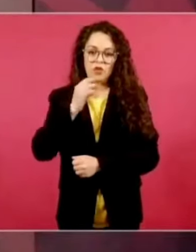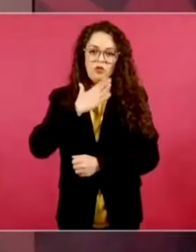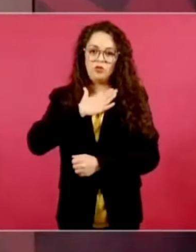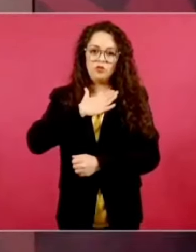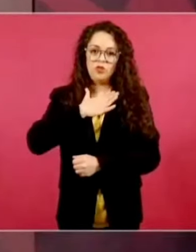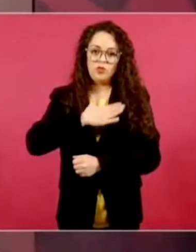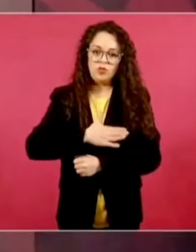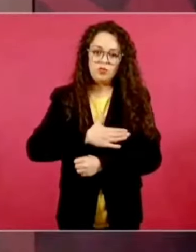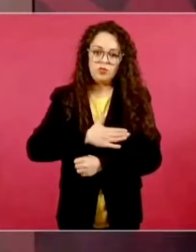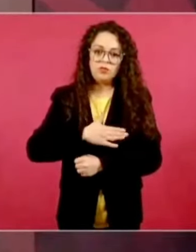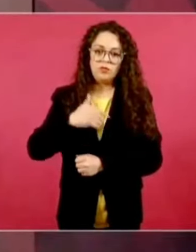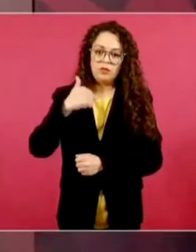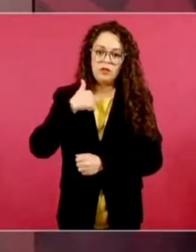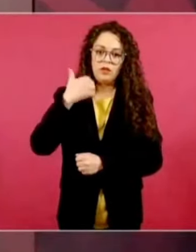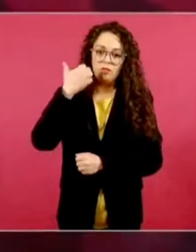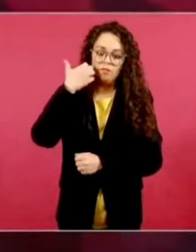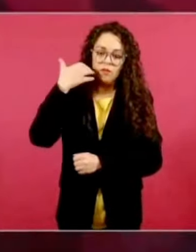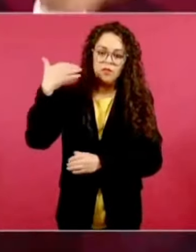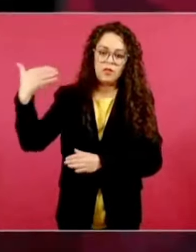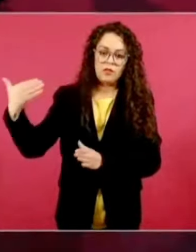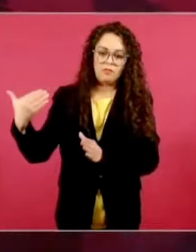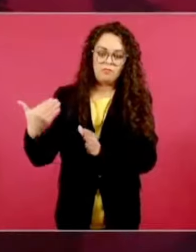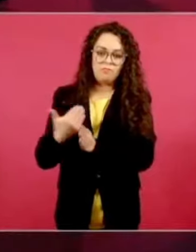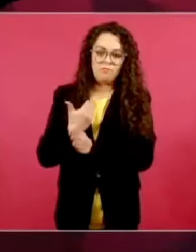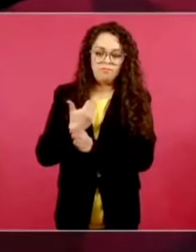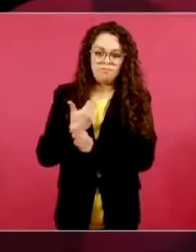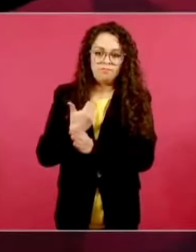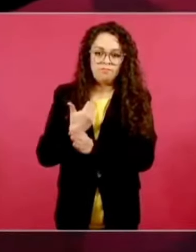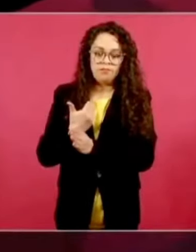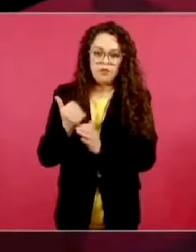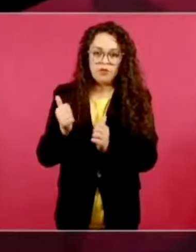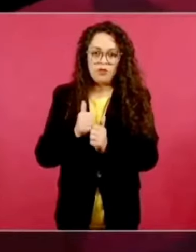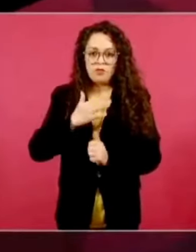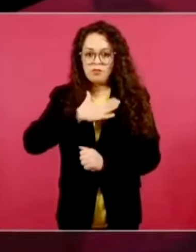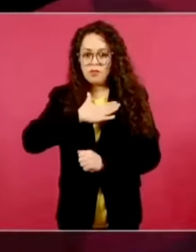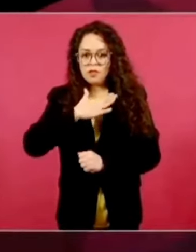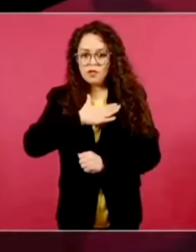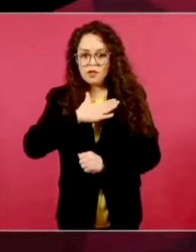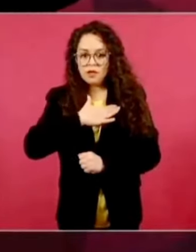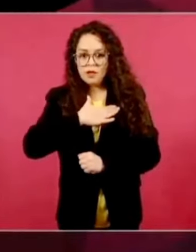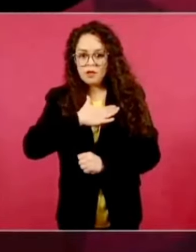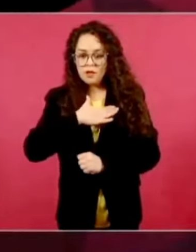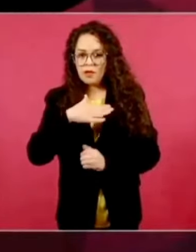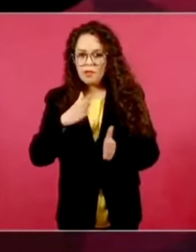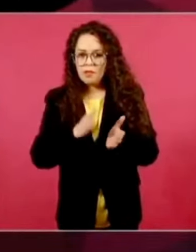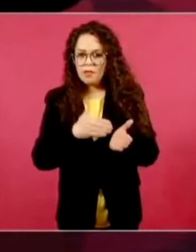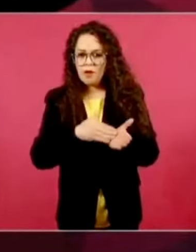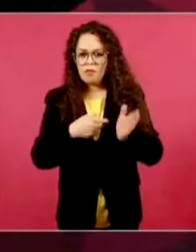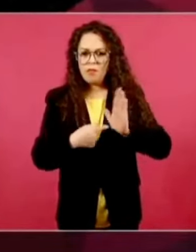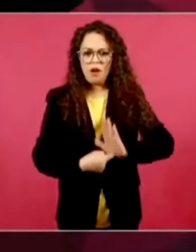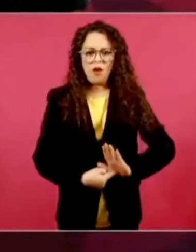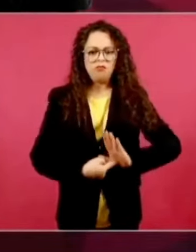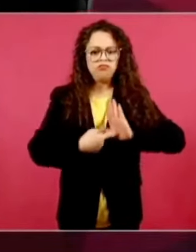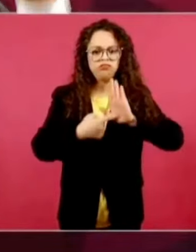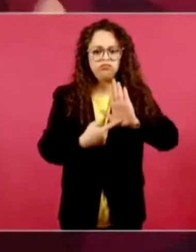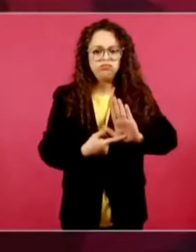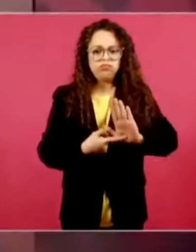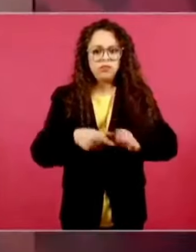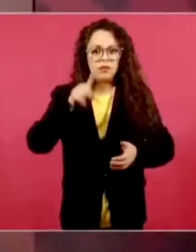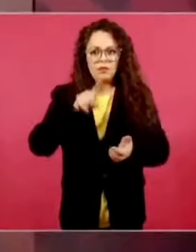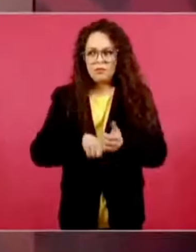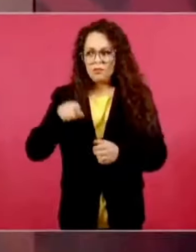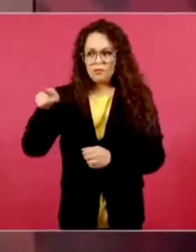al grado de que presentan este documento apócrifo.